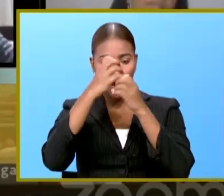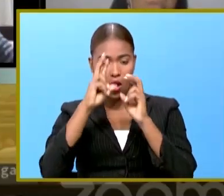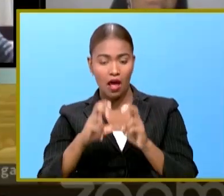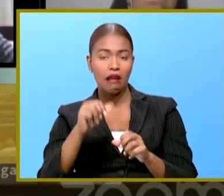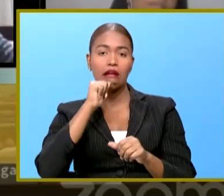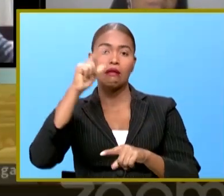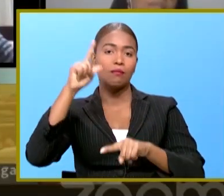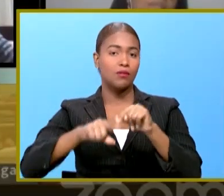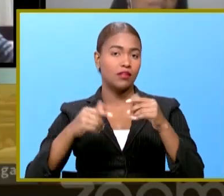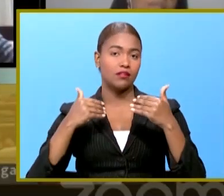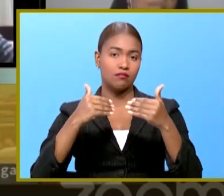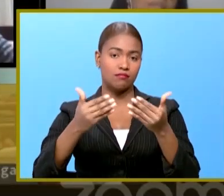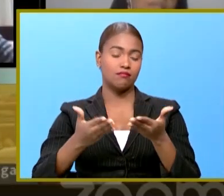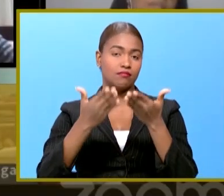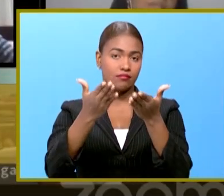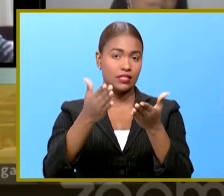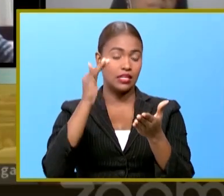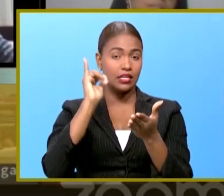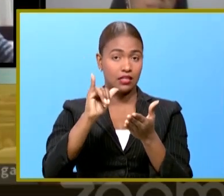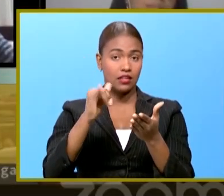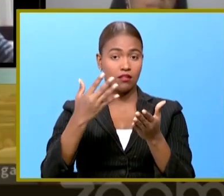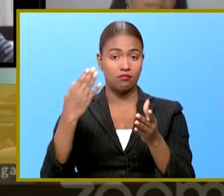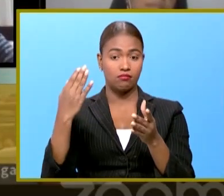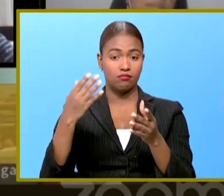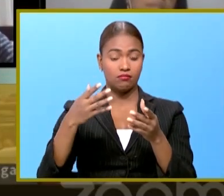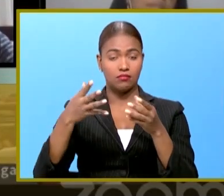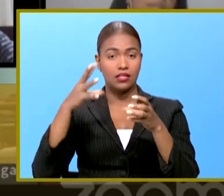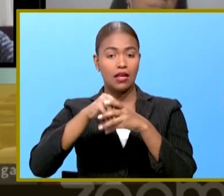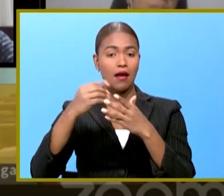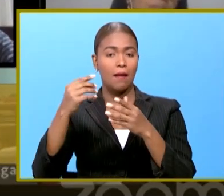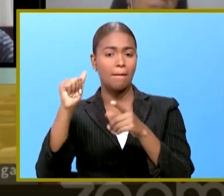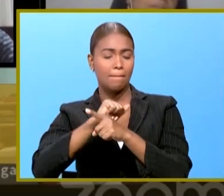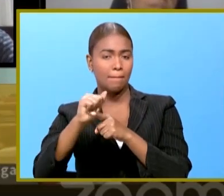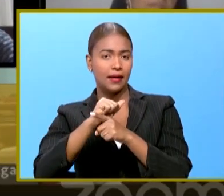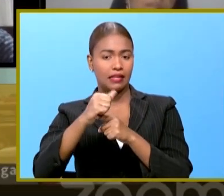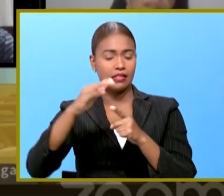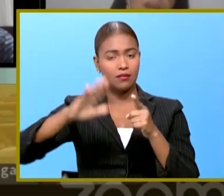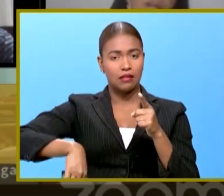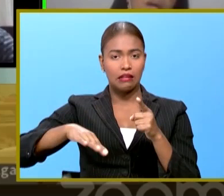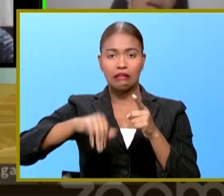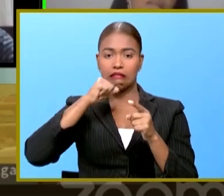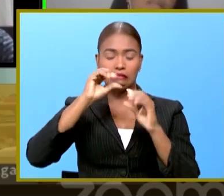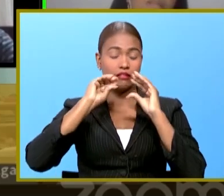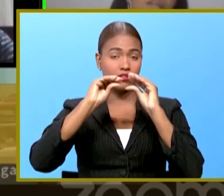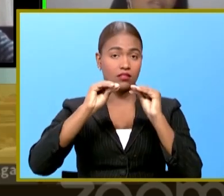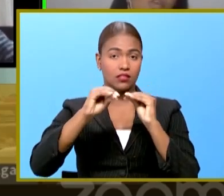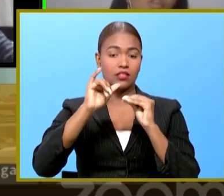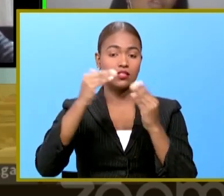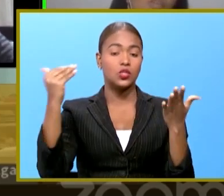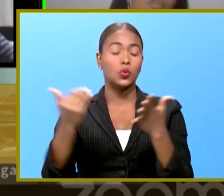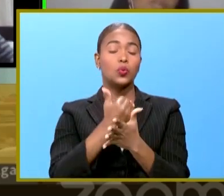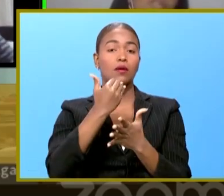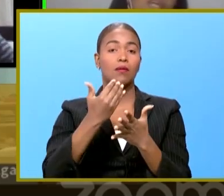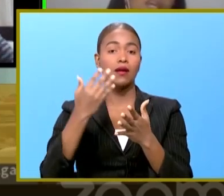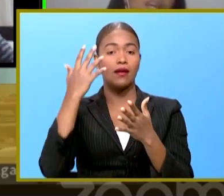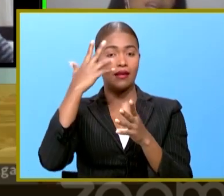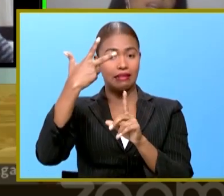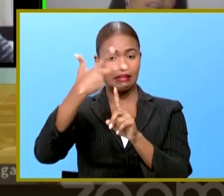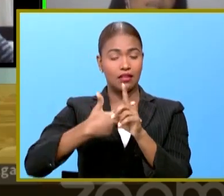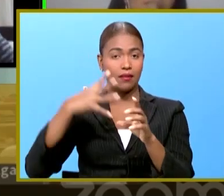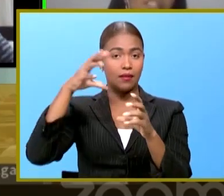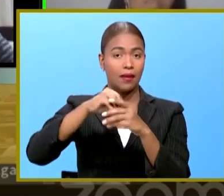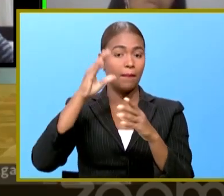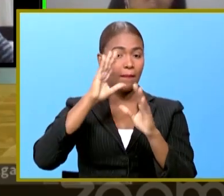no pudieron ser impartidas Estas asignaturas prácticas que se quedaron sin impartir este nuevo semestre se